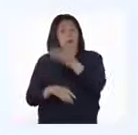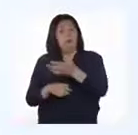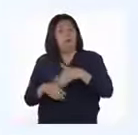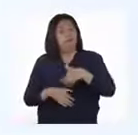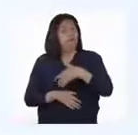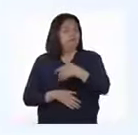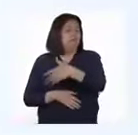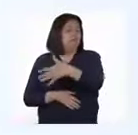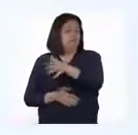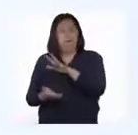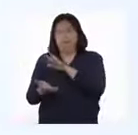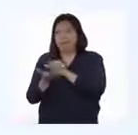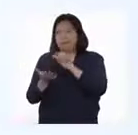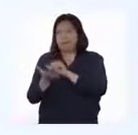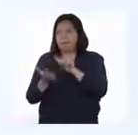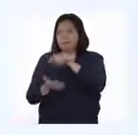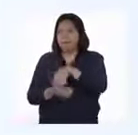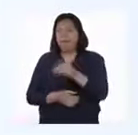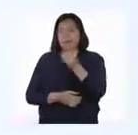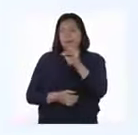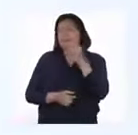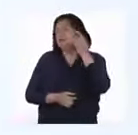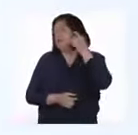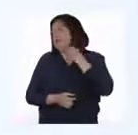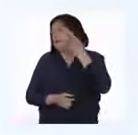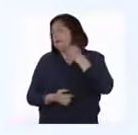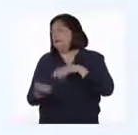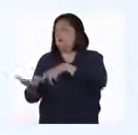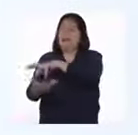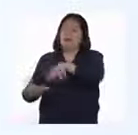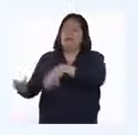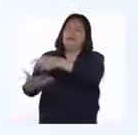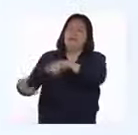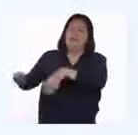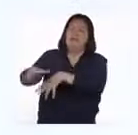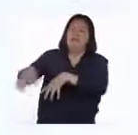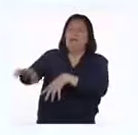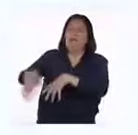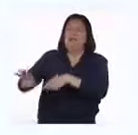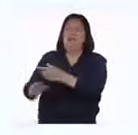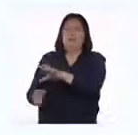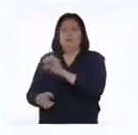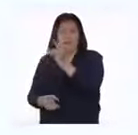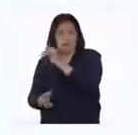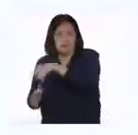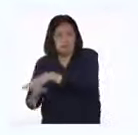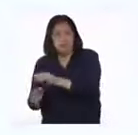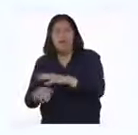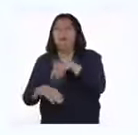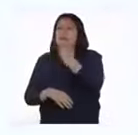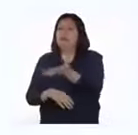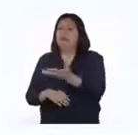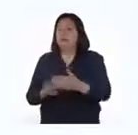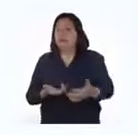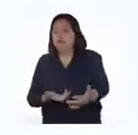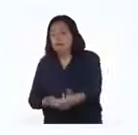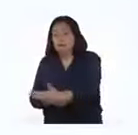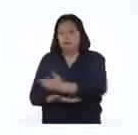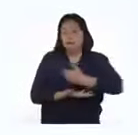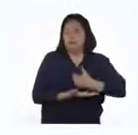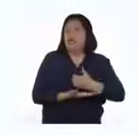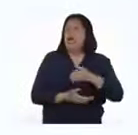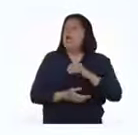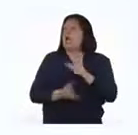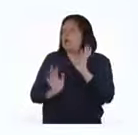dejan pasar unos meses para que estas vicuñas etiquetadas se mezclen entre la población y luego se vuelven a capturar algunas